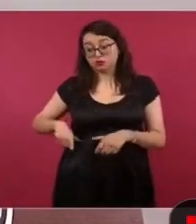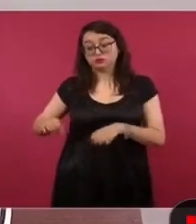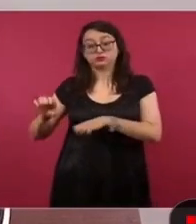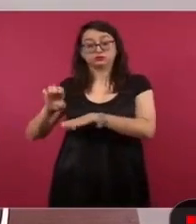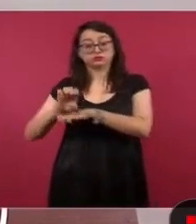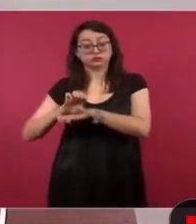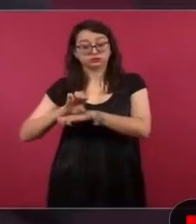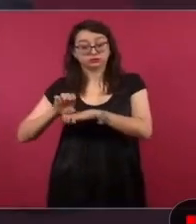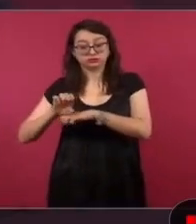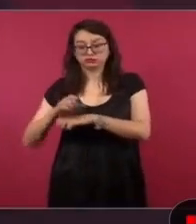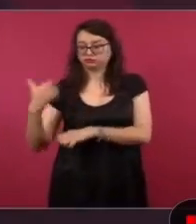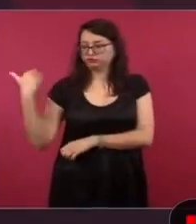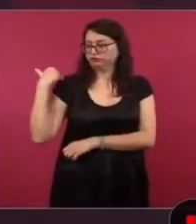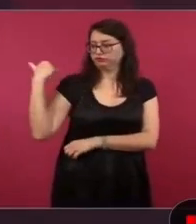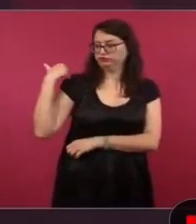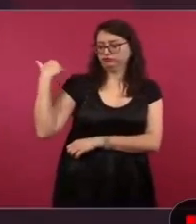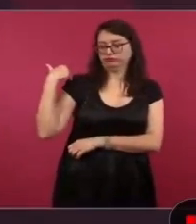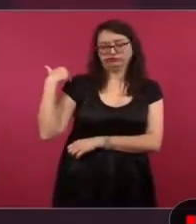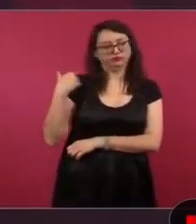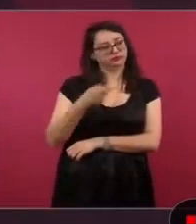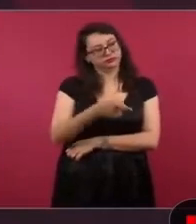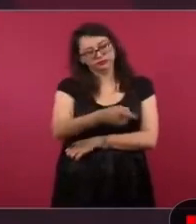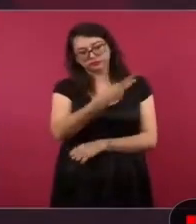Que nosotros se lo entregáramos.